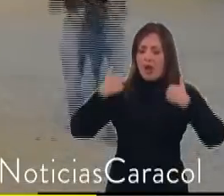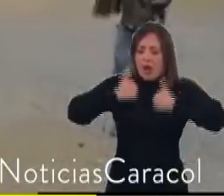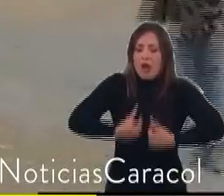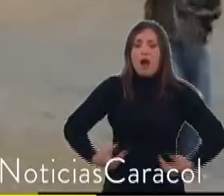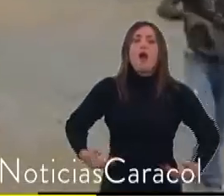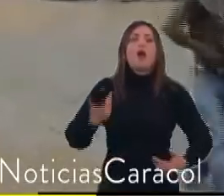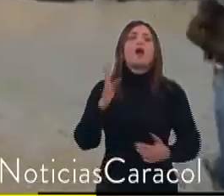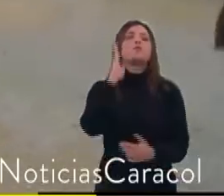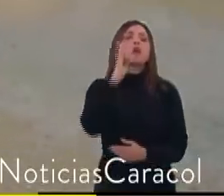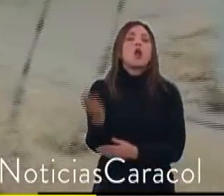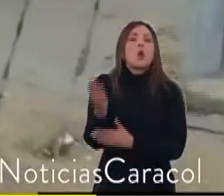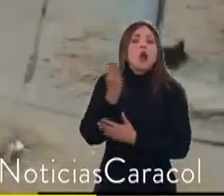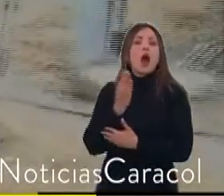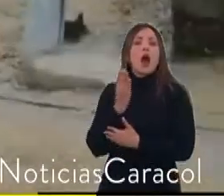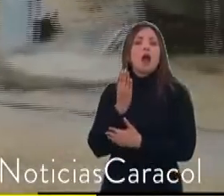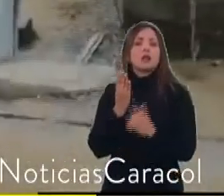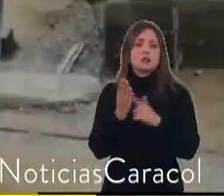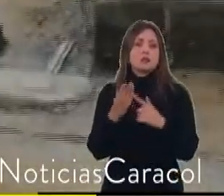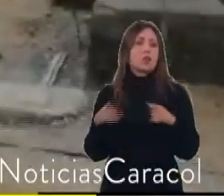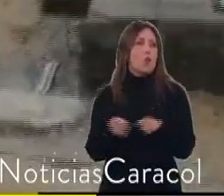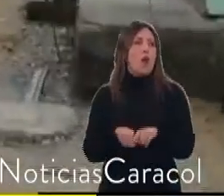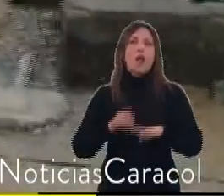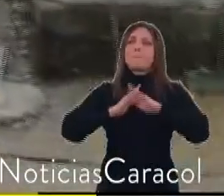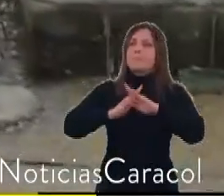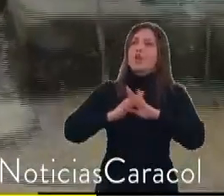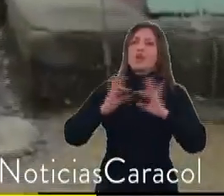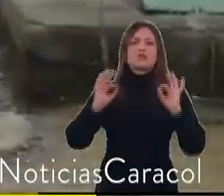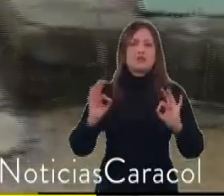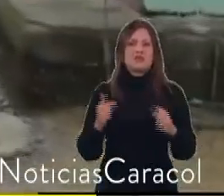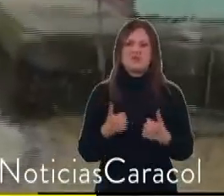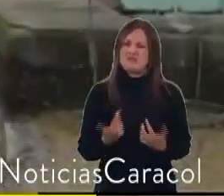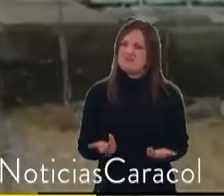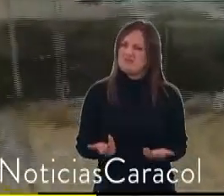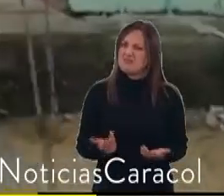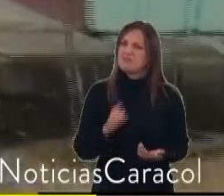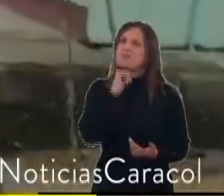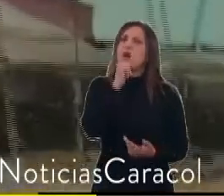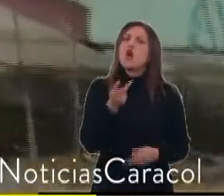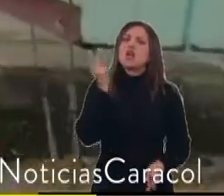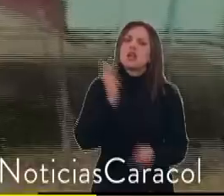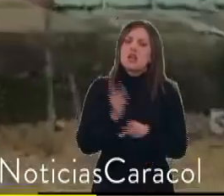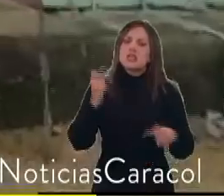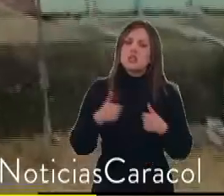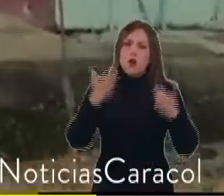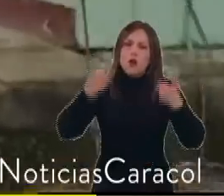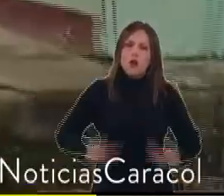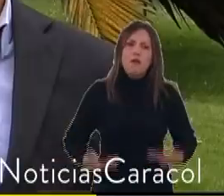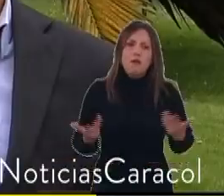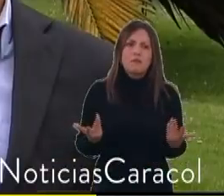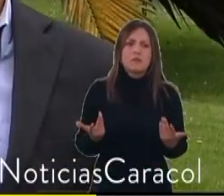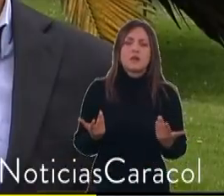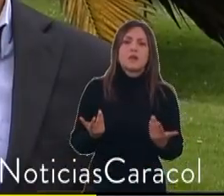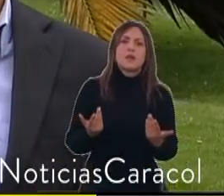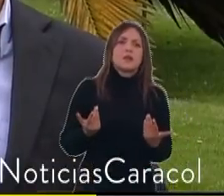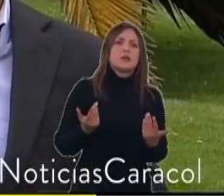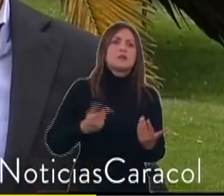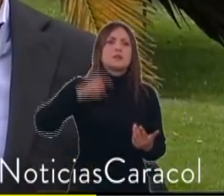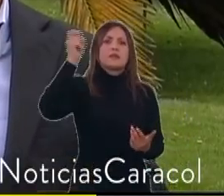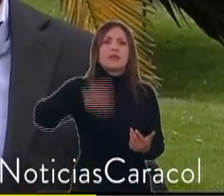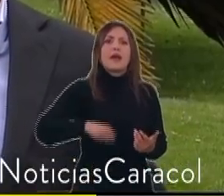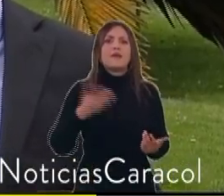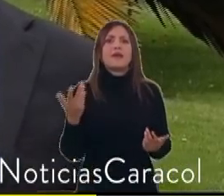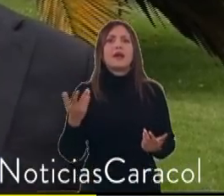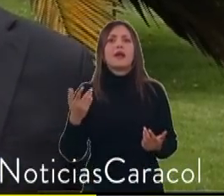como la más grande protección. Nos pone más en riesgo, donde tenemos que a veces